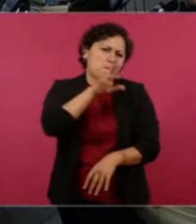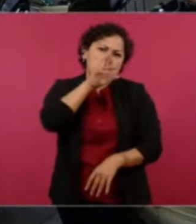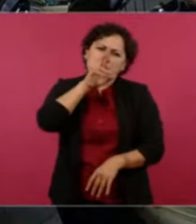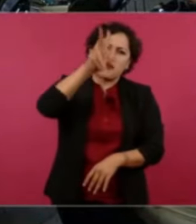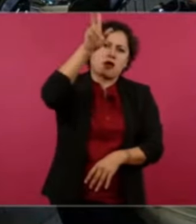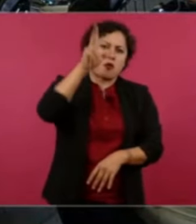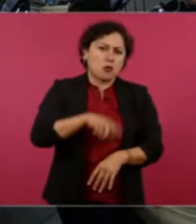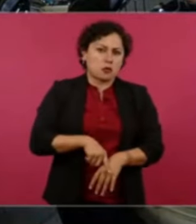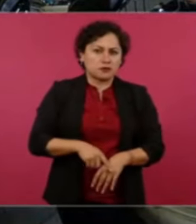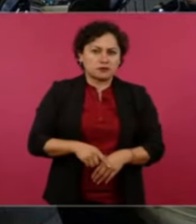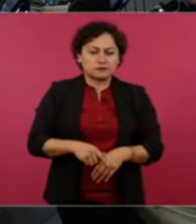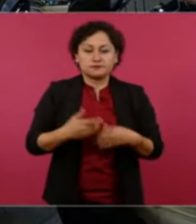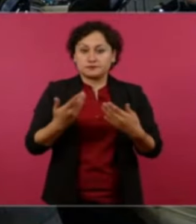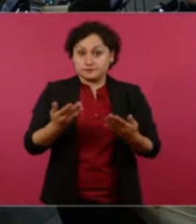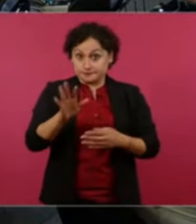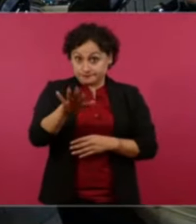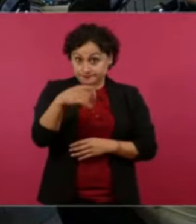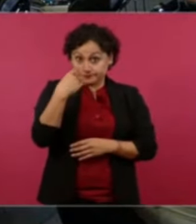es así